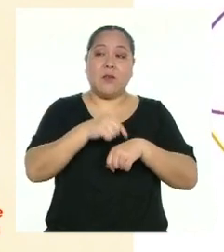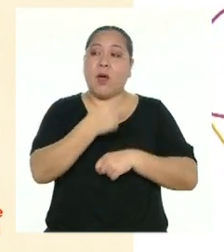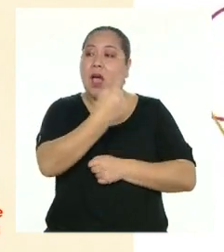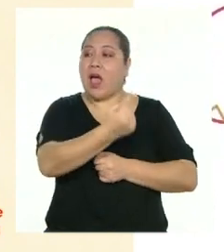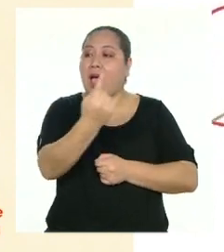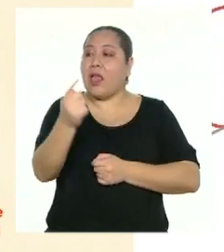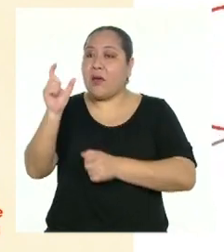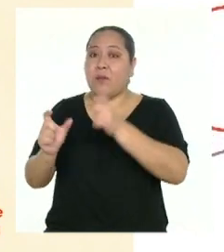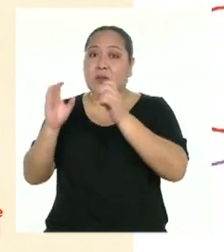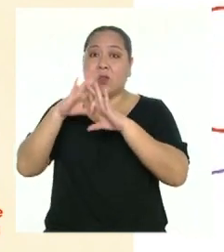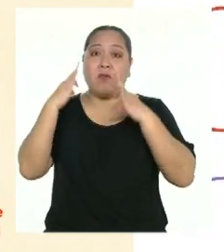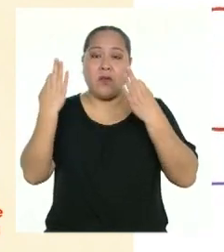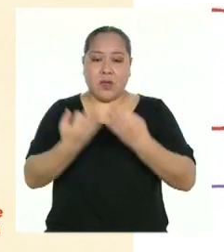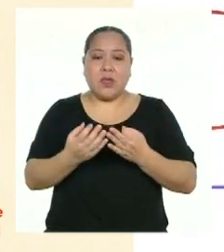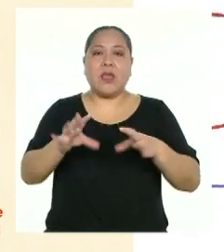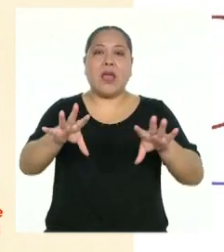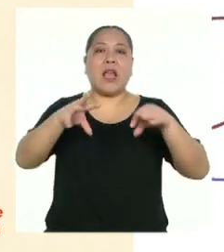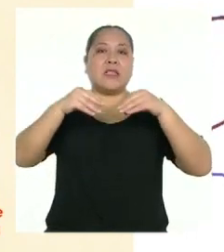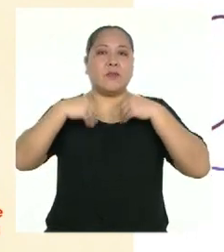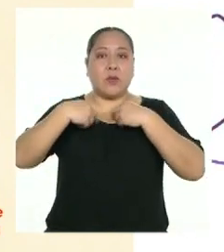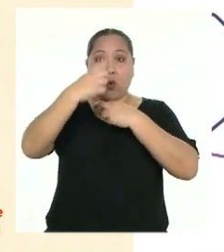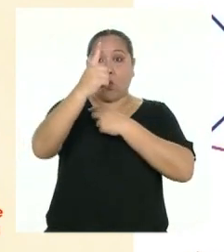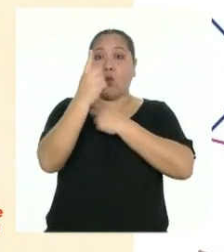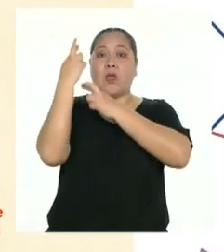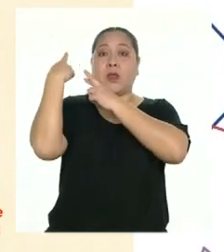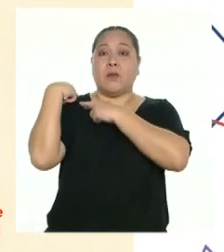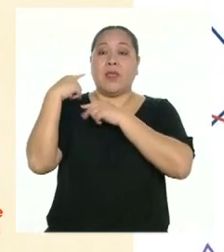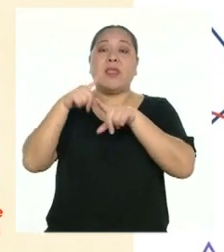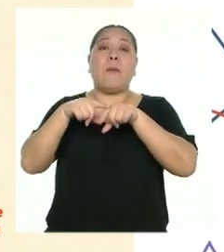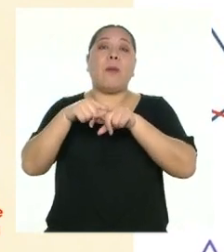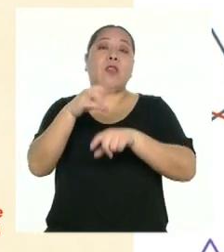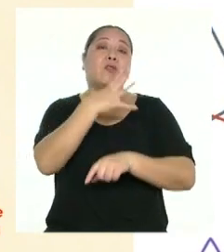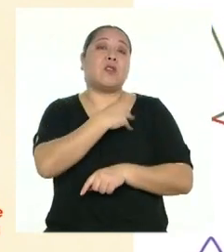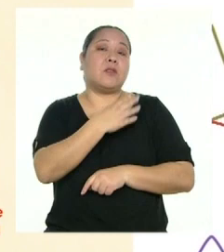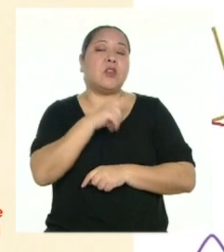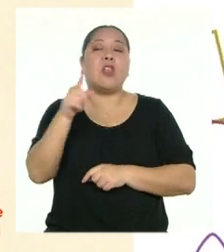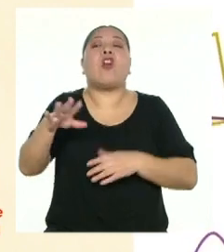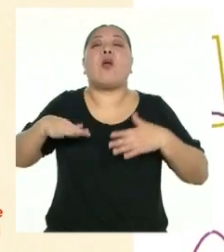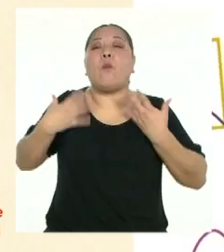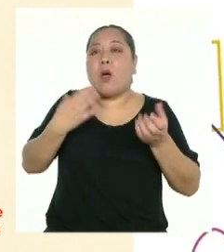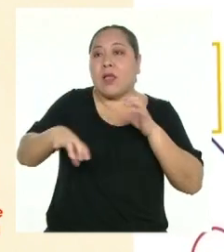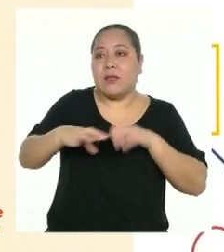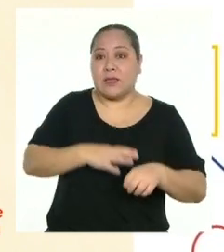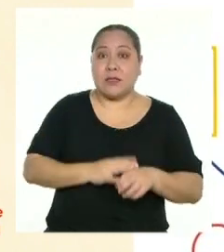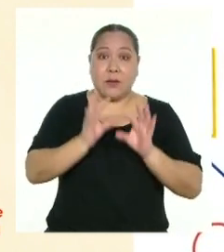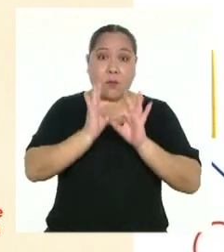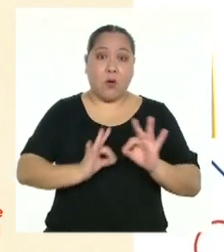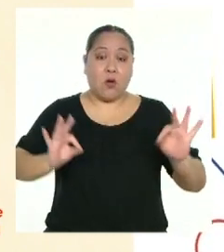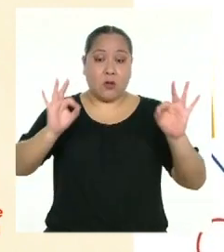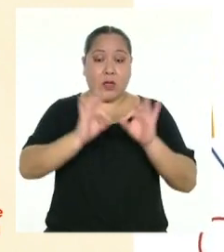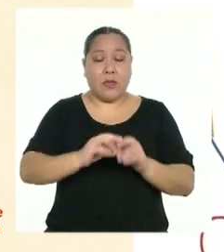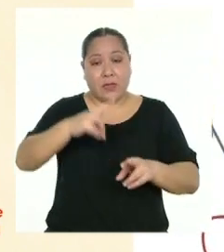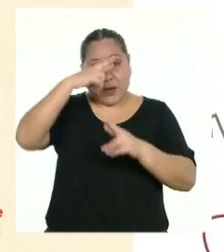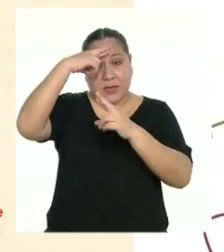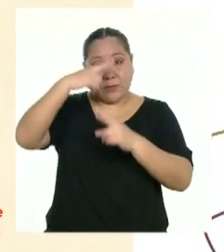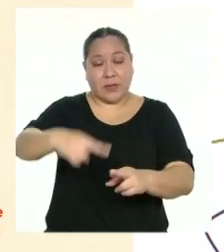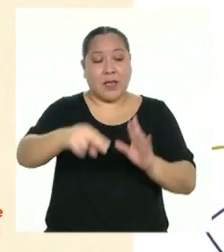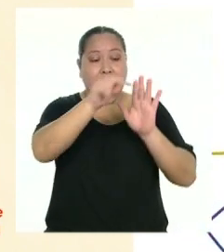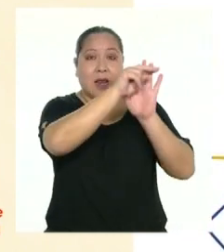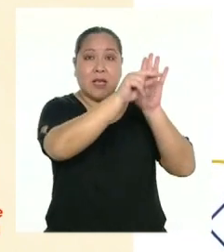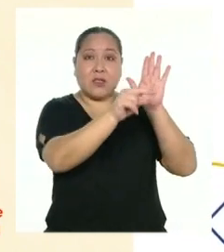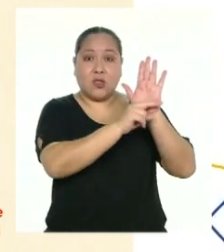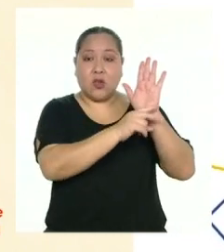de la familia debe asumir un rol e involucrarse según su edad y capacidades. Es importante asumirlo con compromiso y respetar las normas